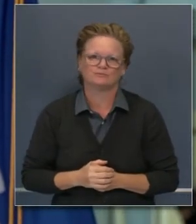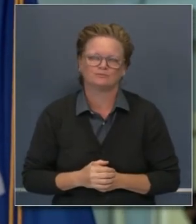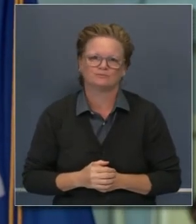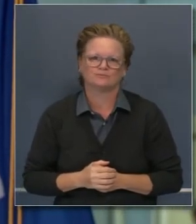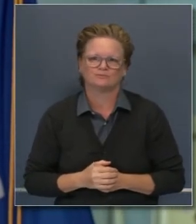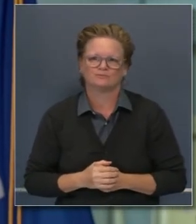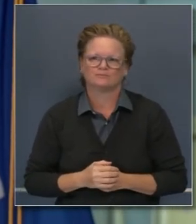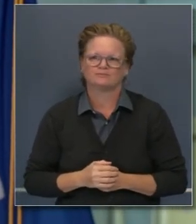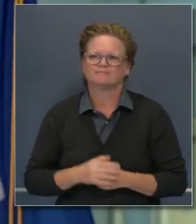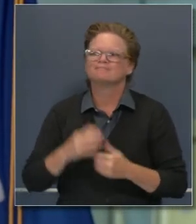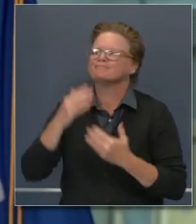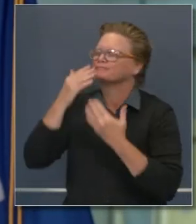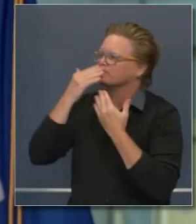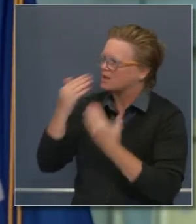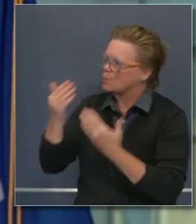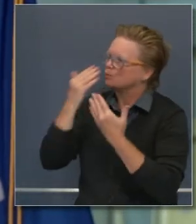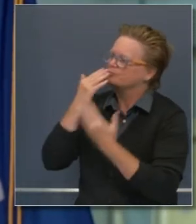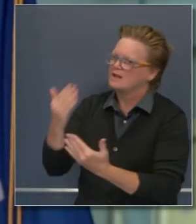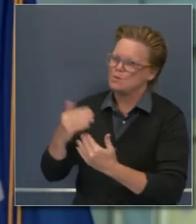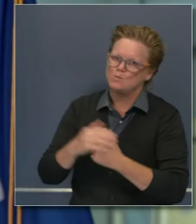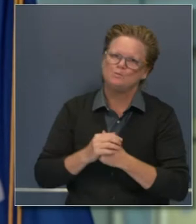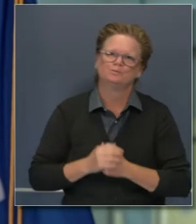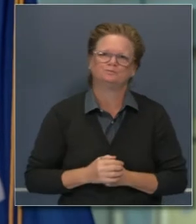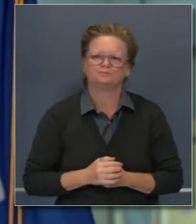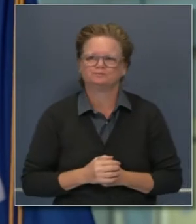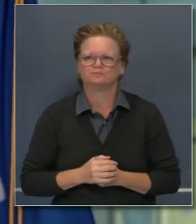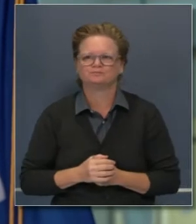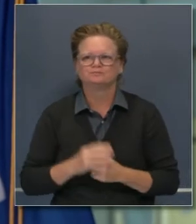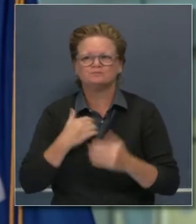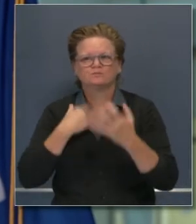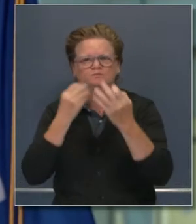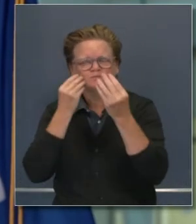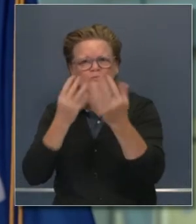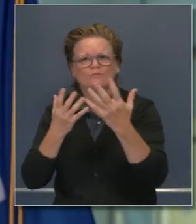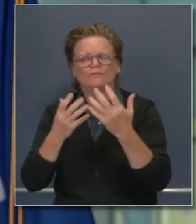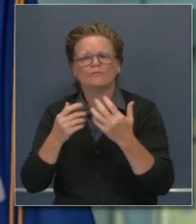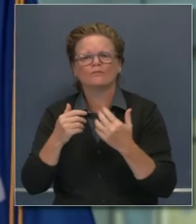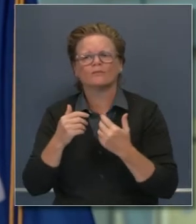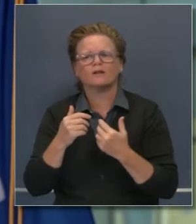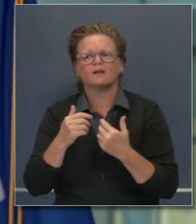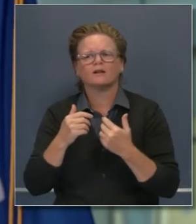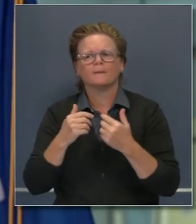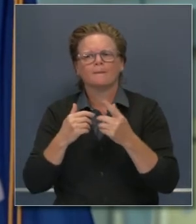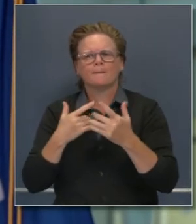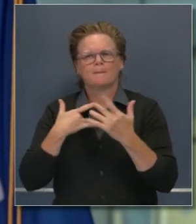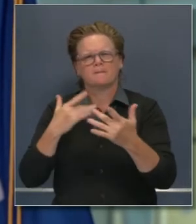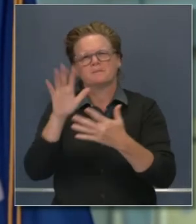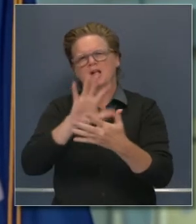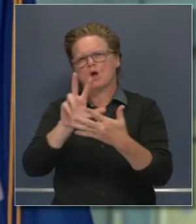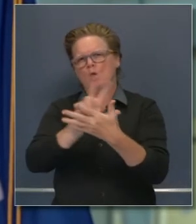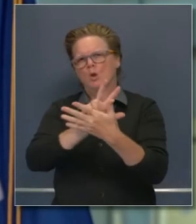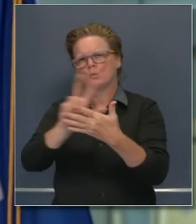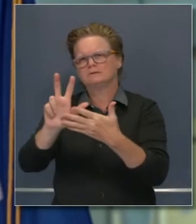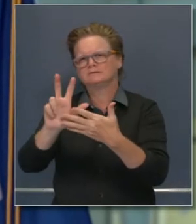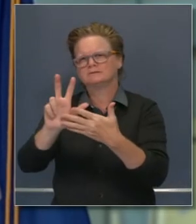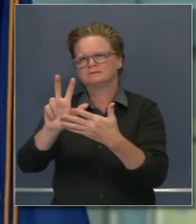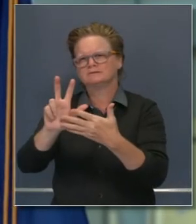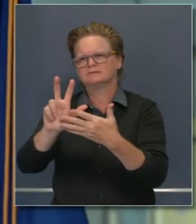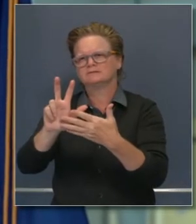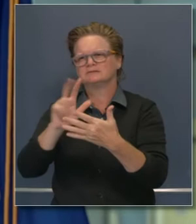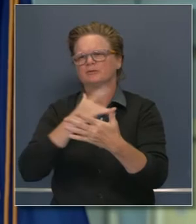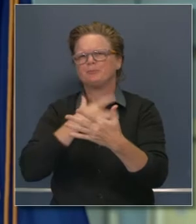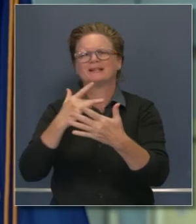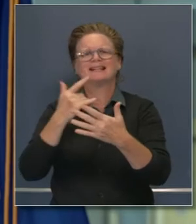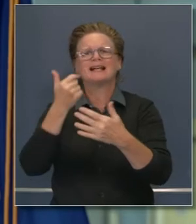Muchas gracias, directora. Como recordatorio, hay un periodo de tres semanas que ha sido el plazo tradicional para